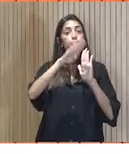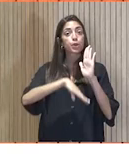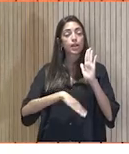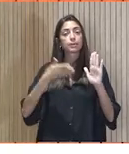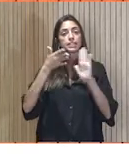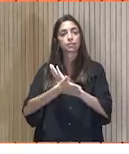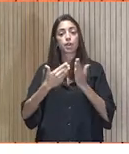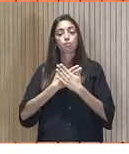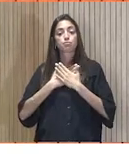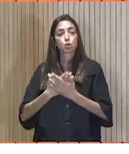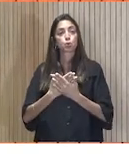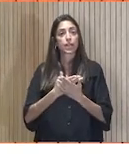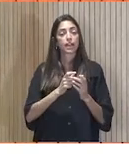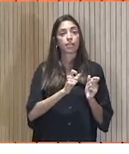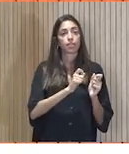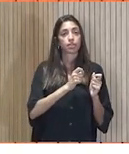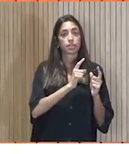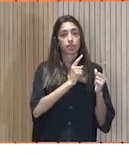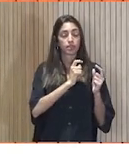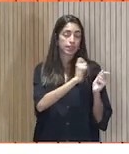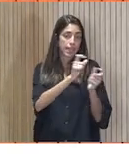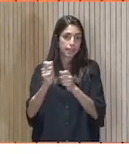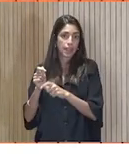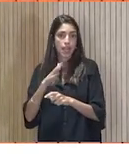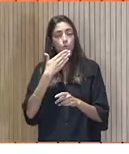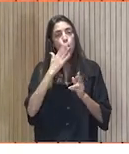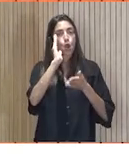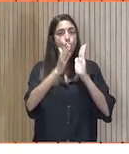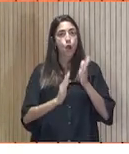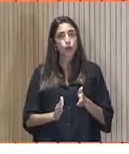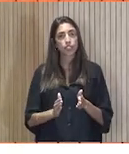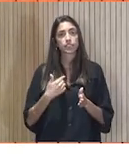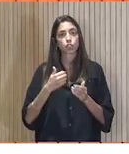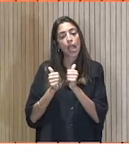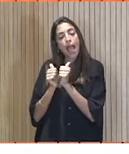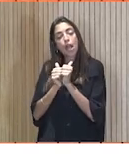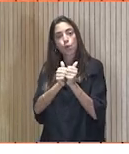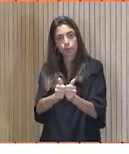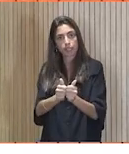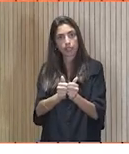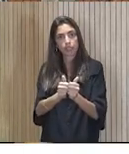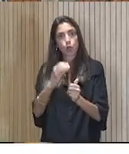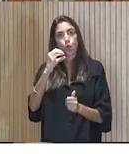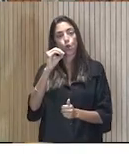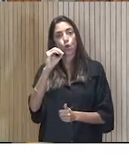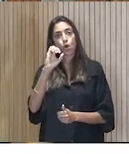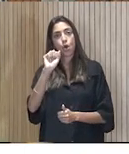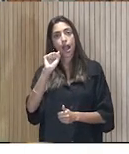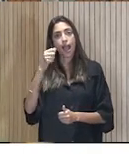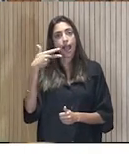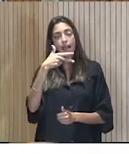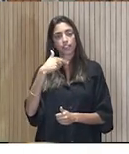voluntario COACH. Esto de COACH es un entrenador, es un acompañante, ¿no? Un acompañante, un acompañante. ¿Qué manía tenemos?